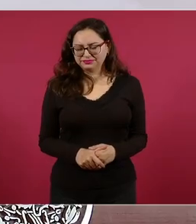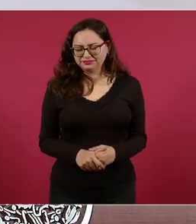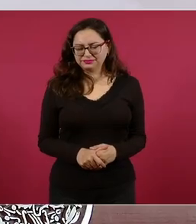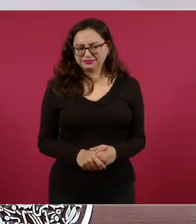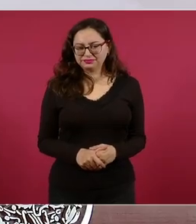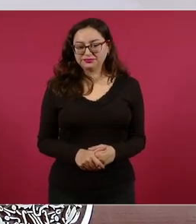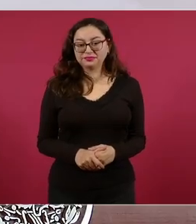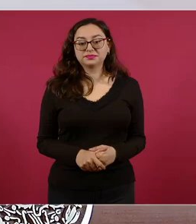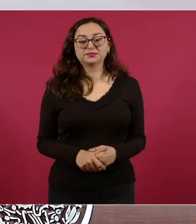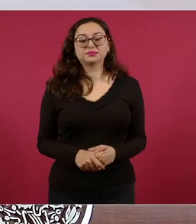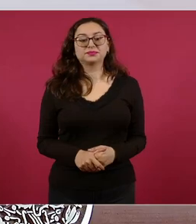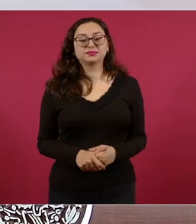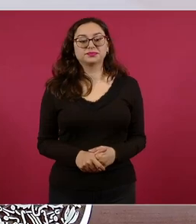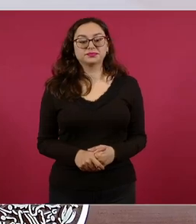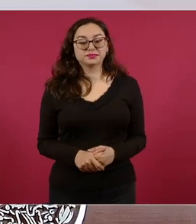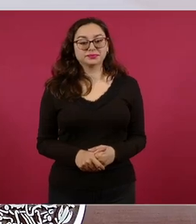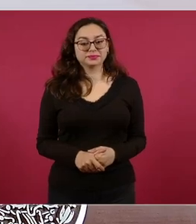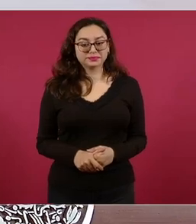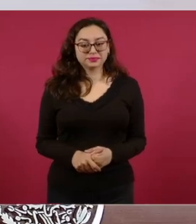como